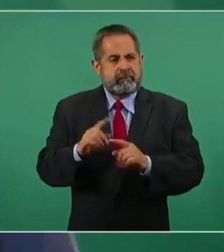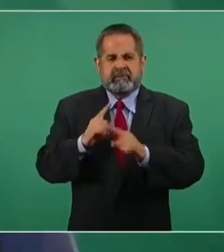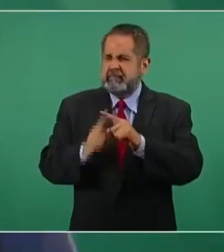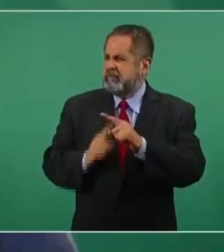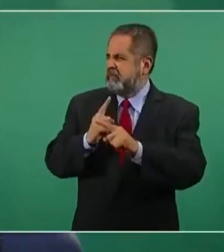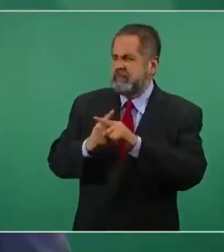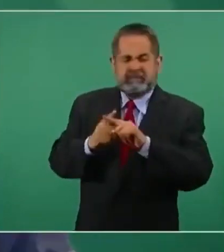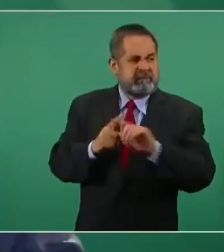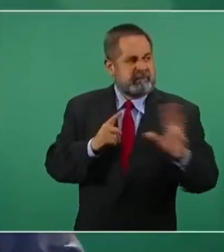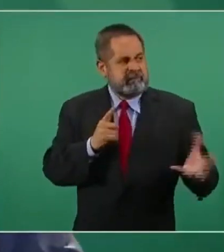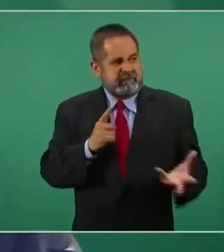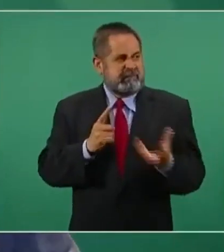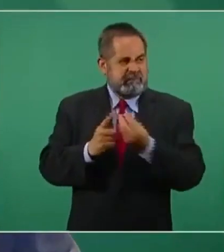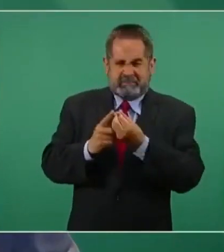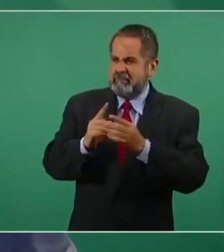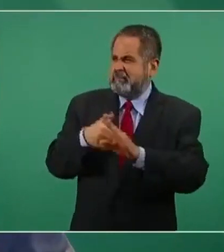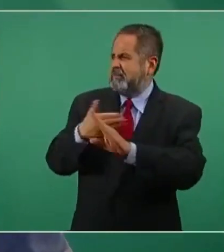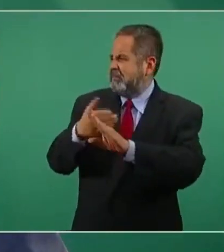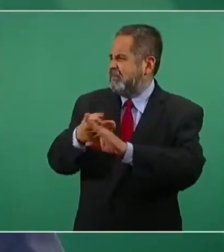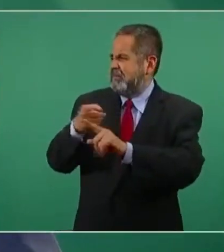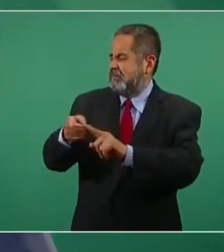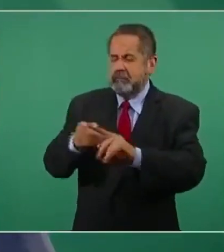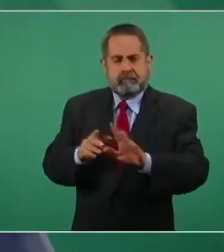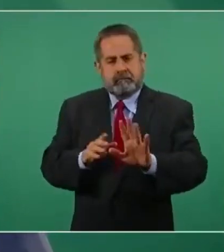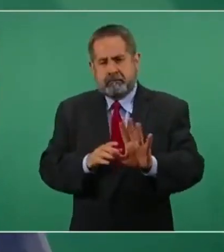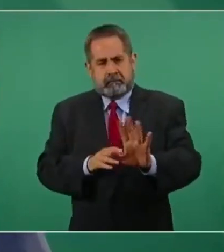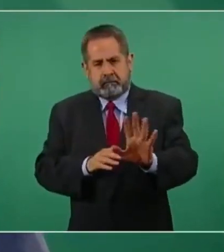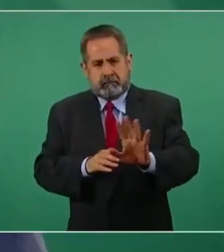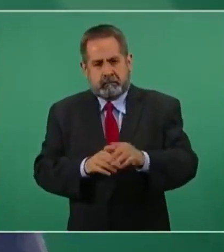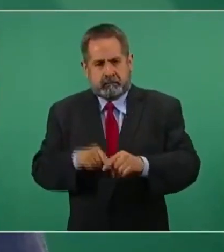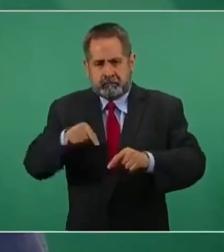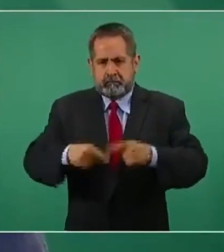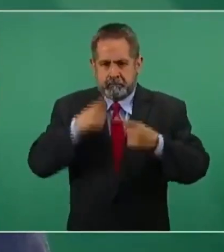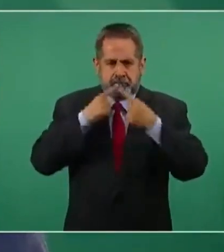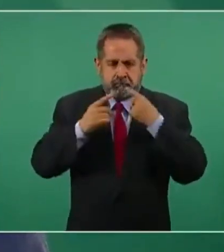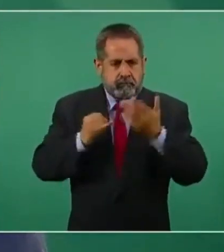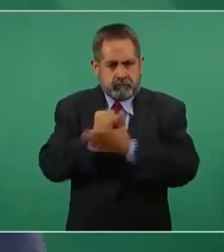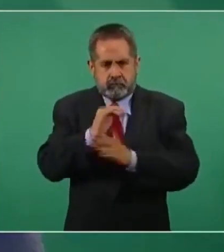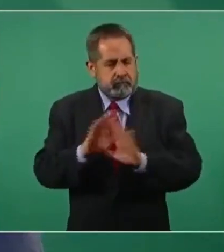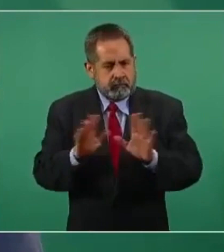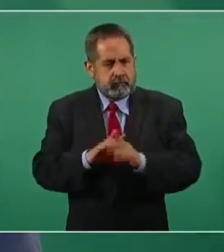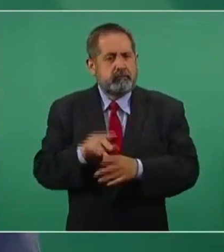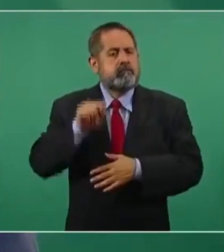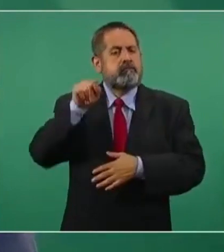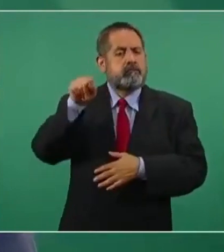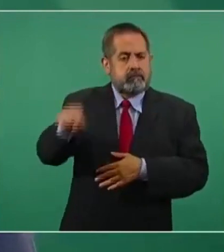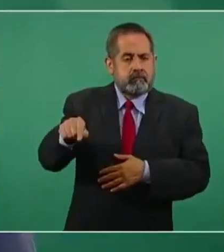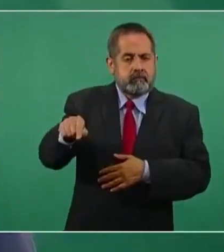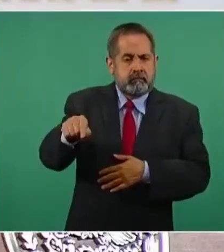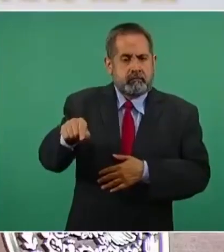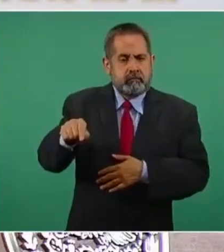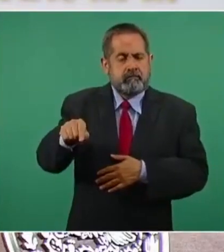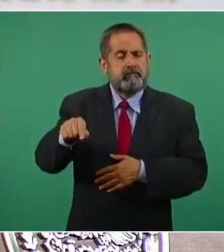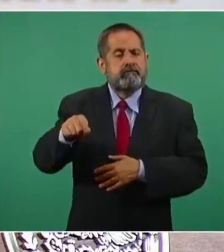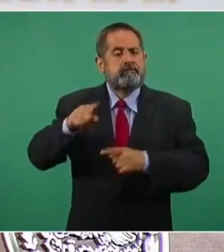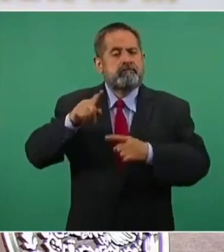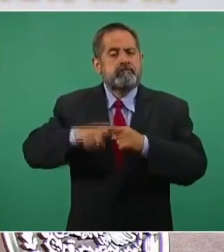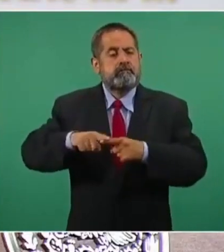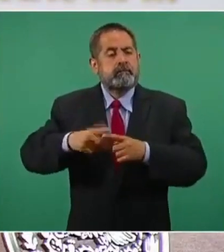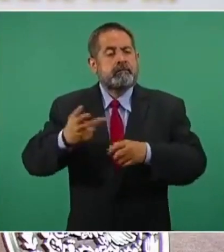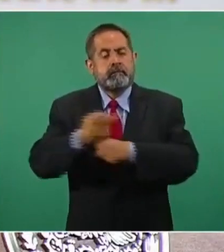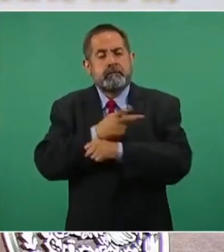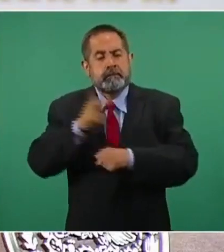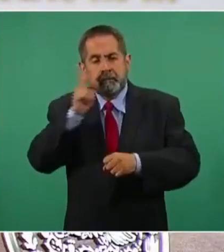que aquí se resuelva. Tiene que actuarse en función